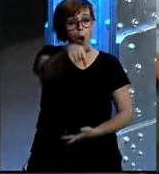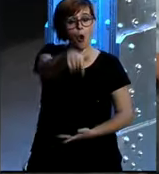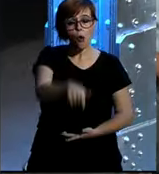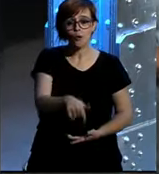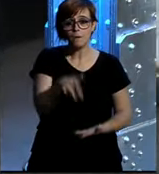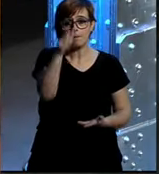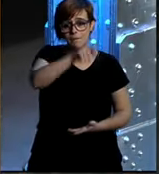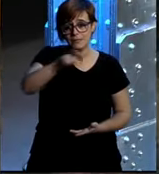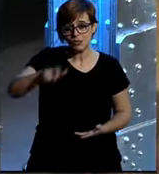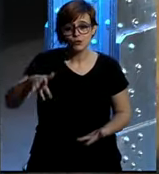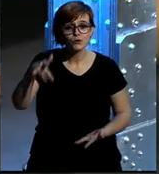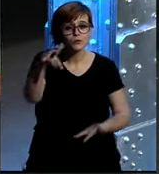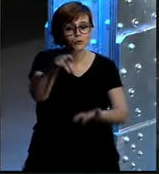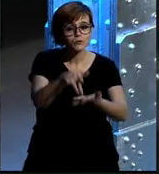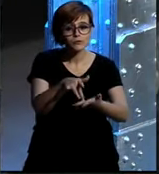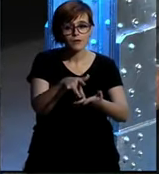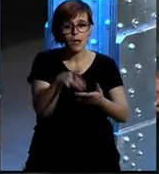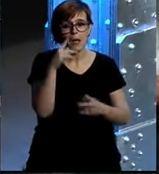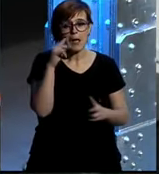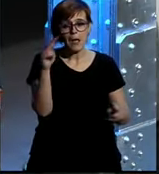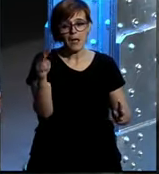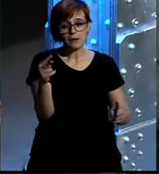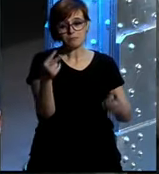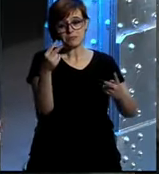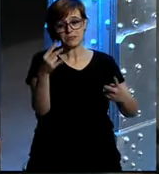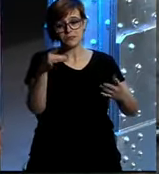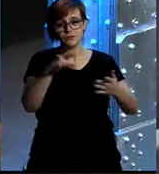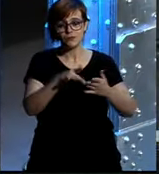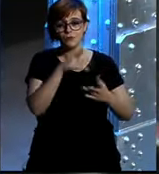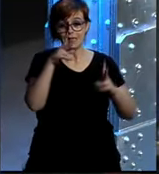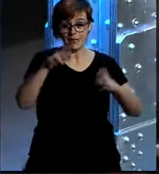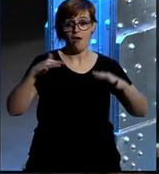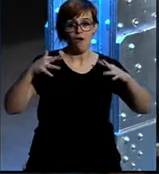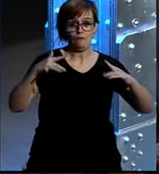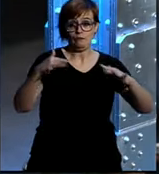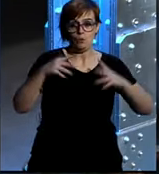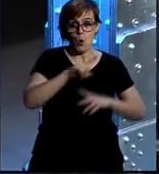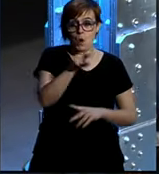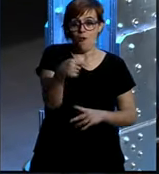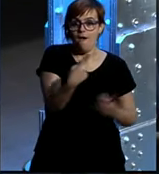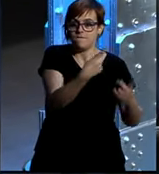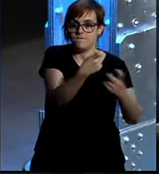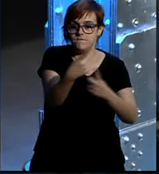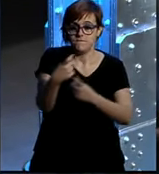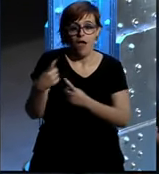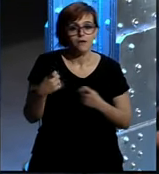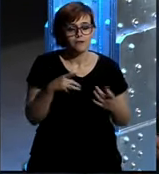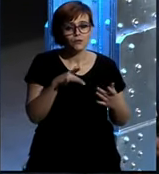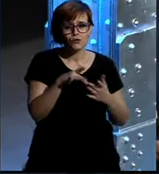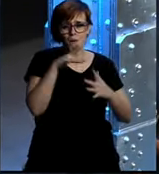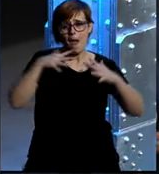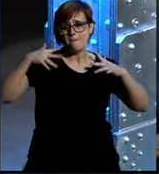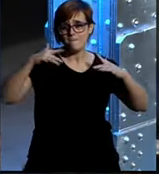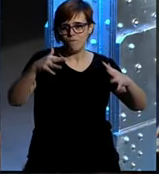ya estaréis viendo los problemas del partido que va empezar en una escasa hora dentro de una hora tendremos un